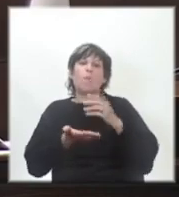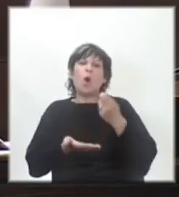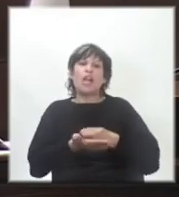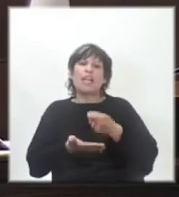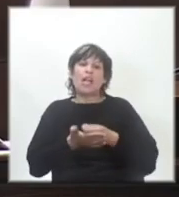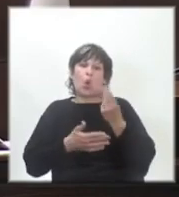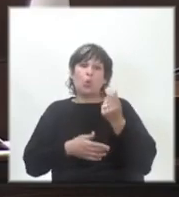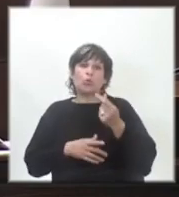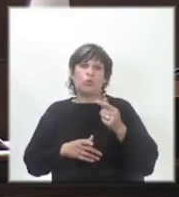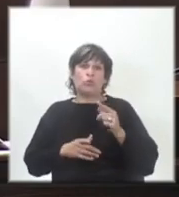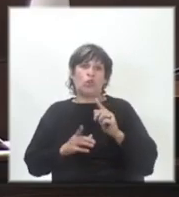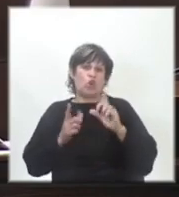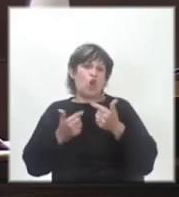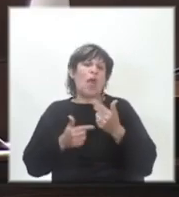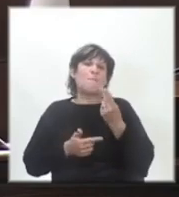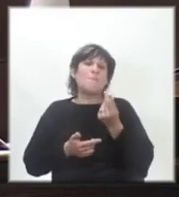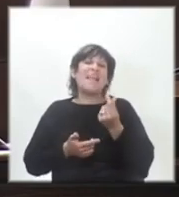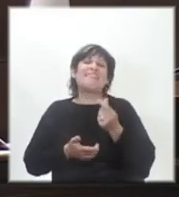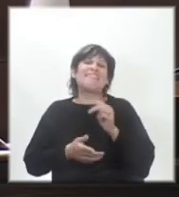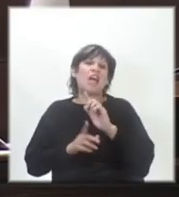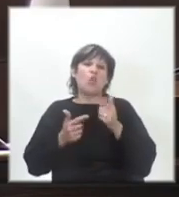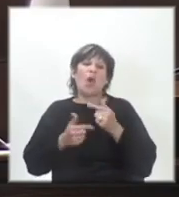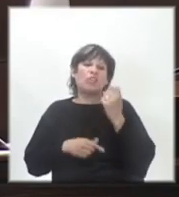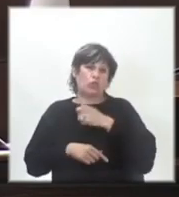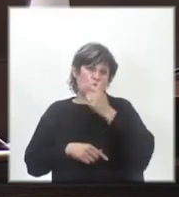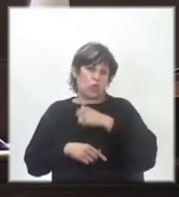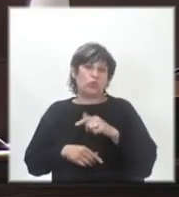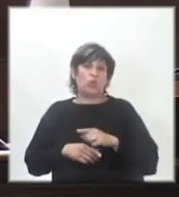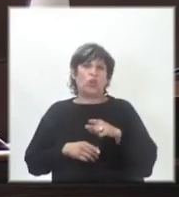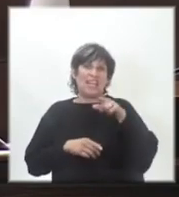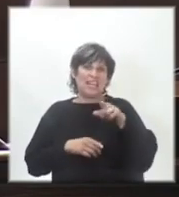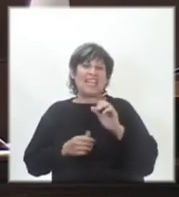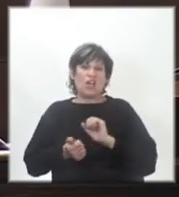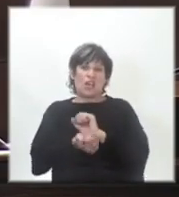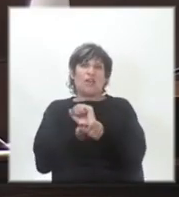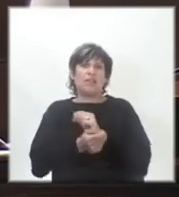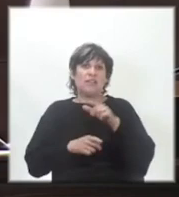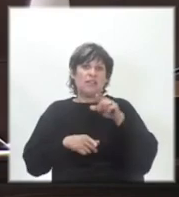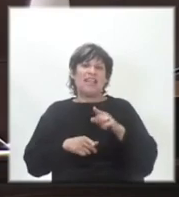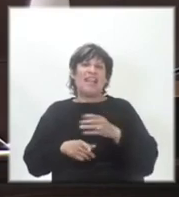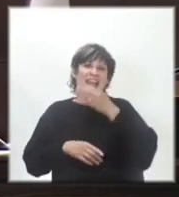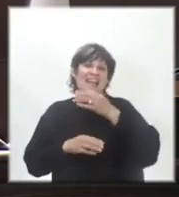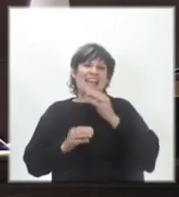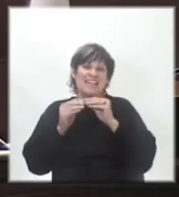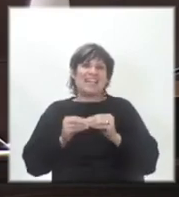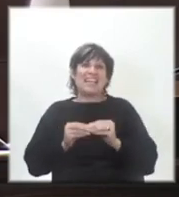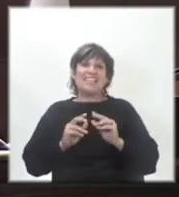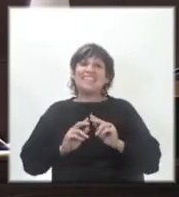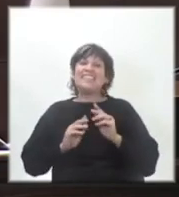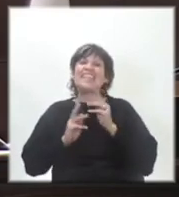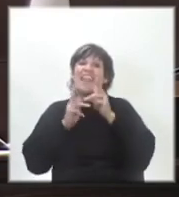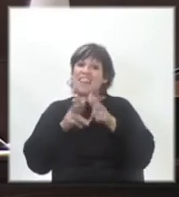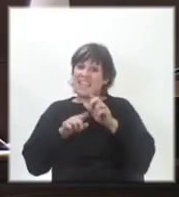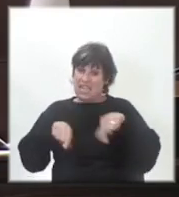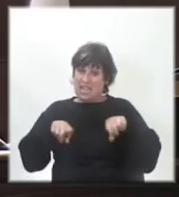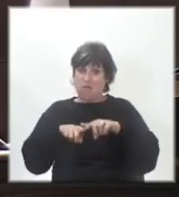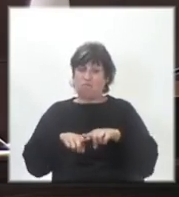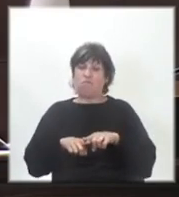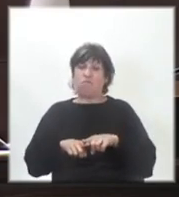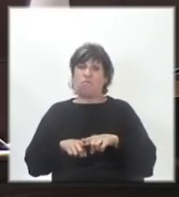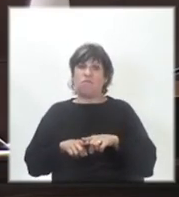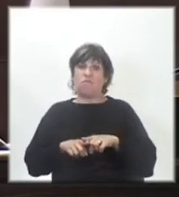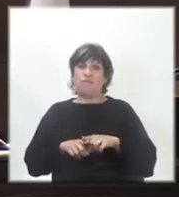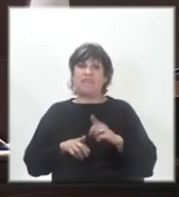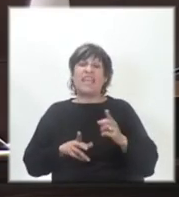Sin plata no hay solución. Y los de la cárcel, en la rendición de cuentas, se los dije. Se los dije.